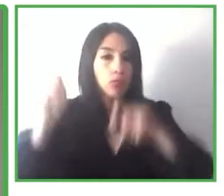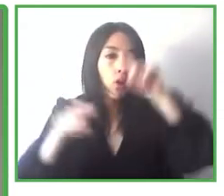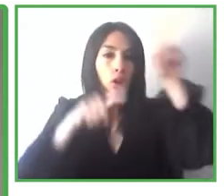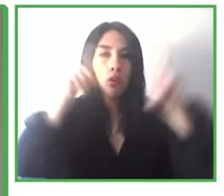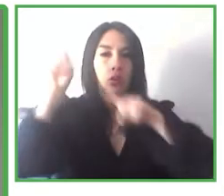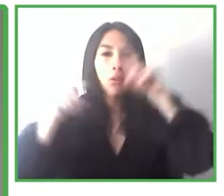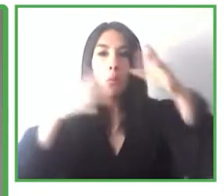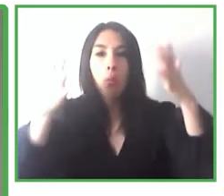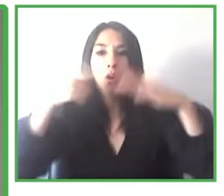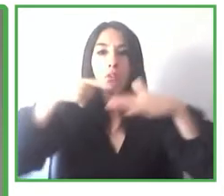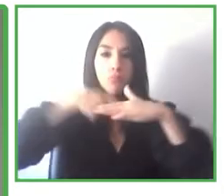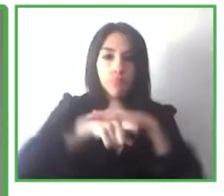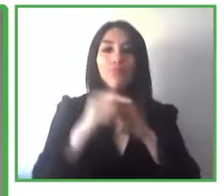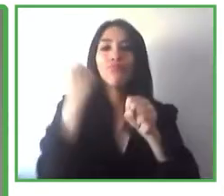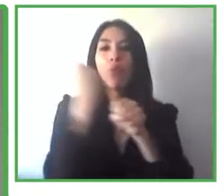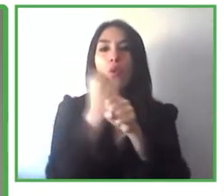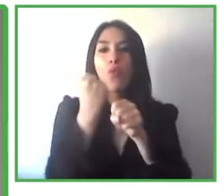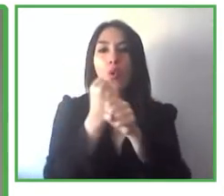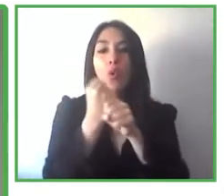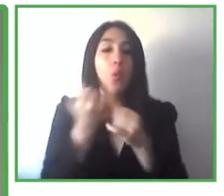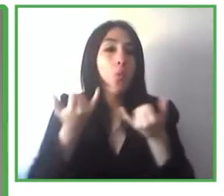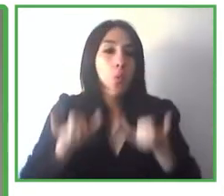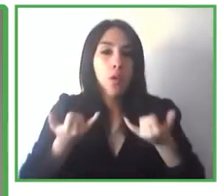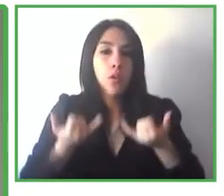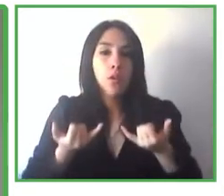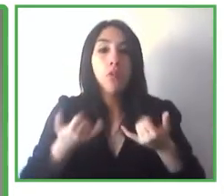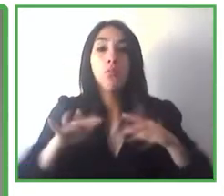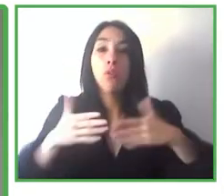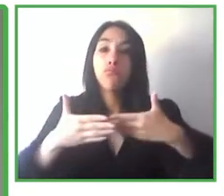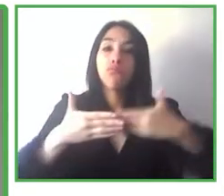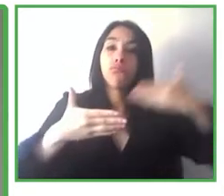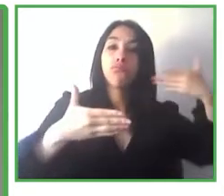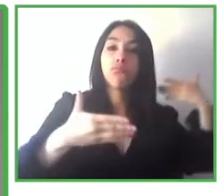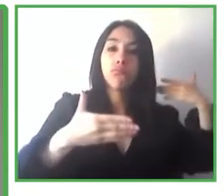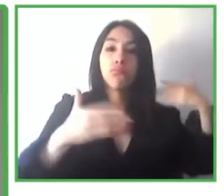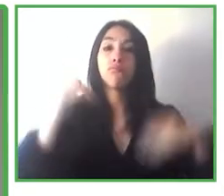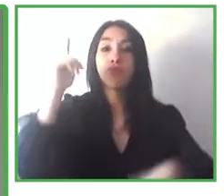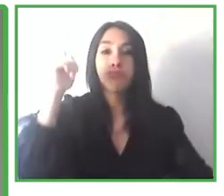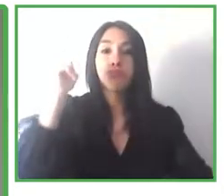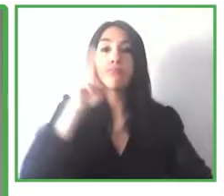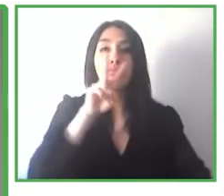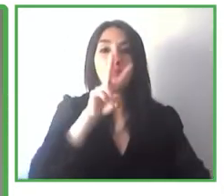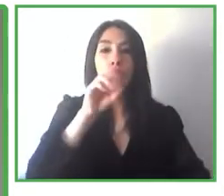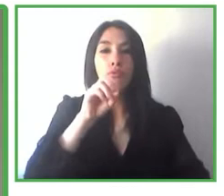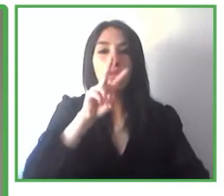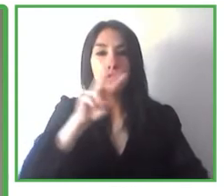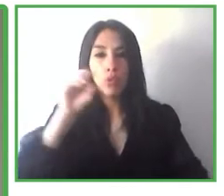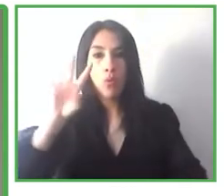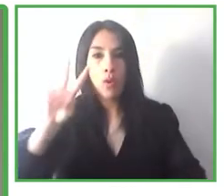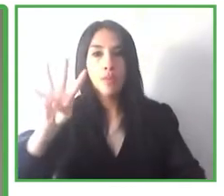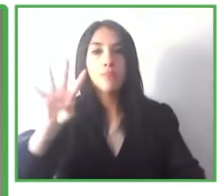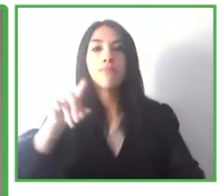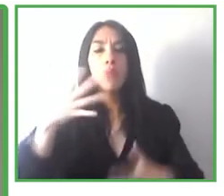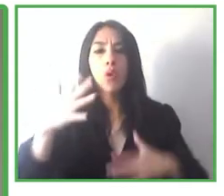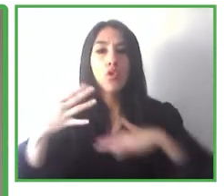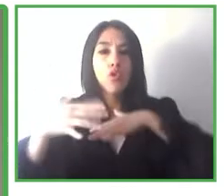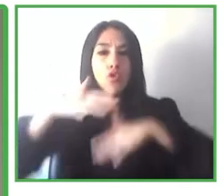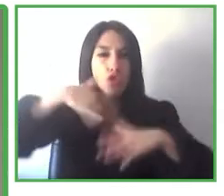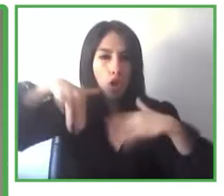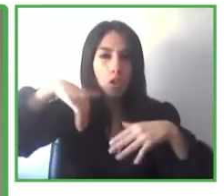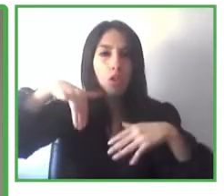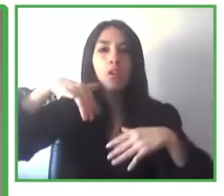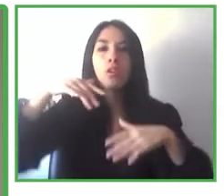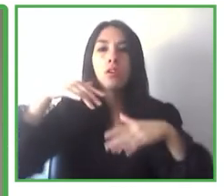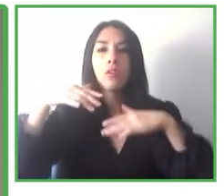desde 2004, en el ámbito de la inclusión de personas con discapacidad, de la accesibilidad a las